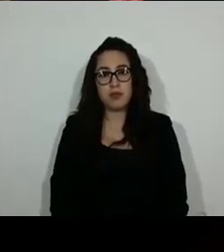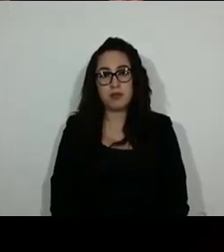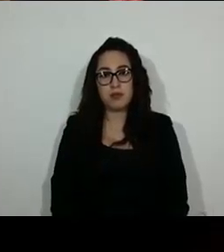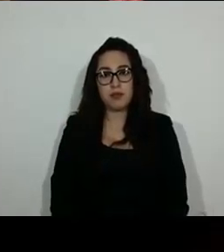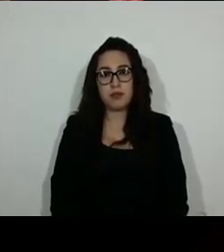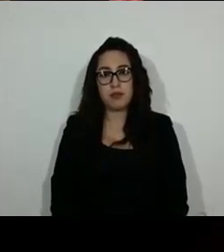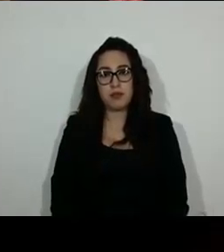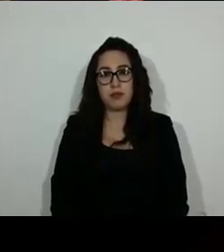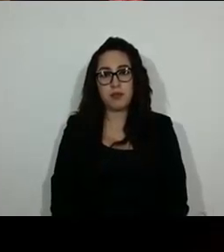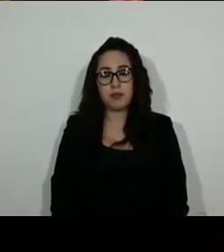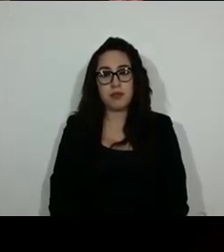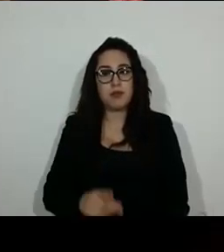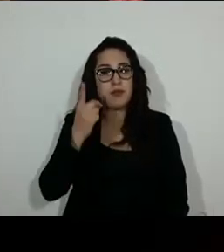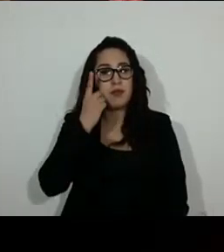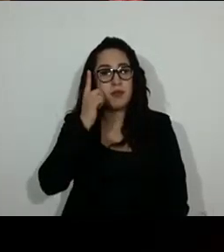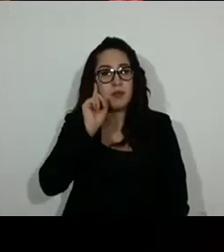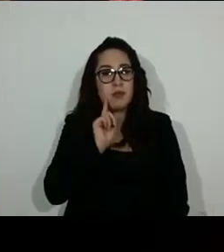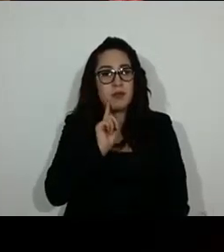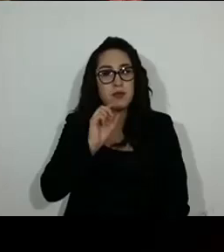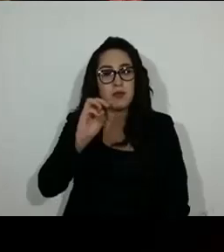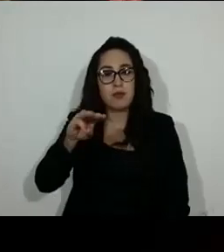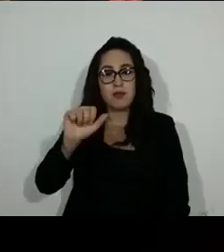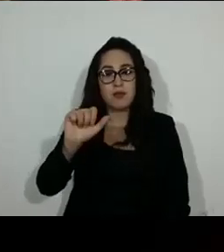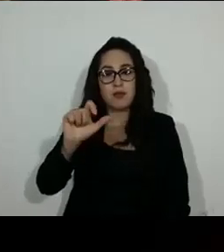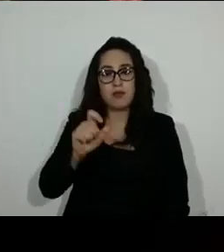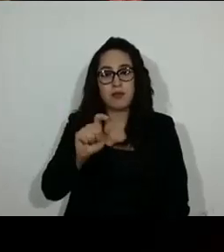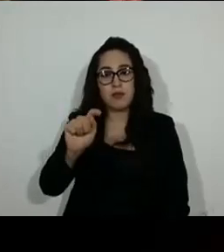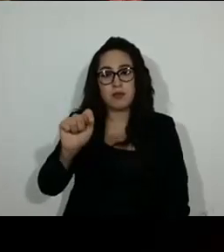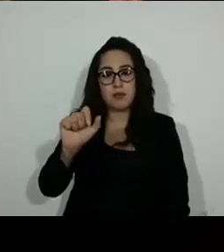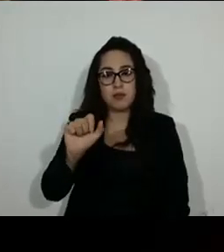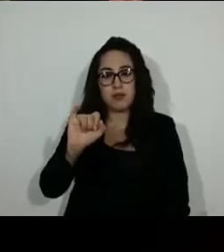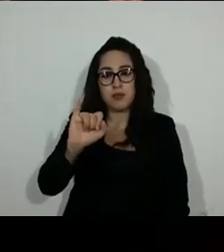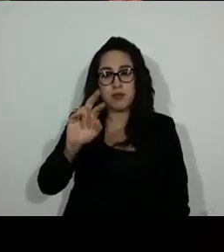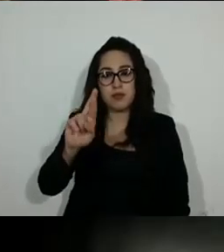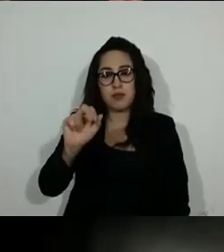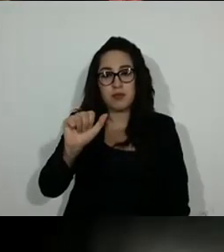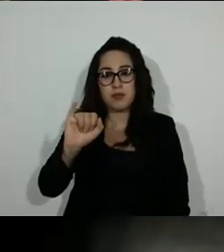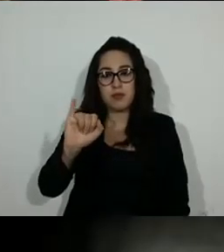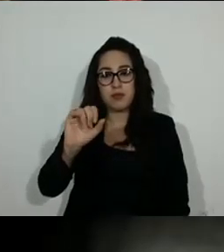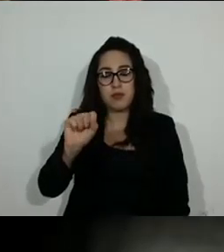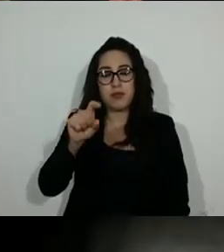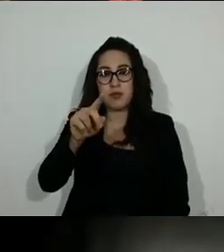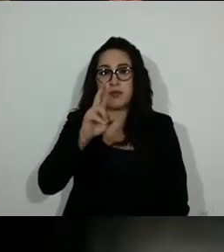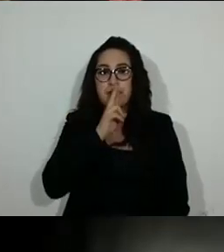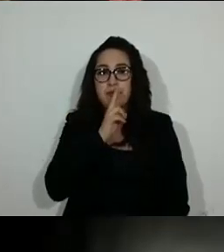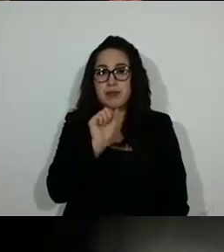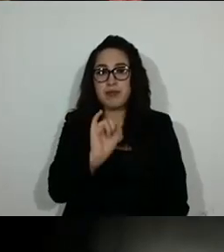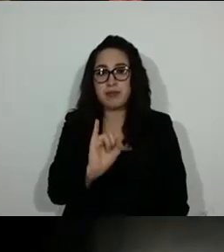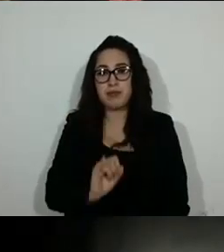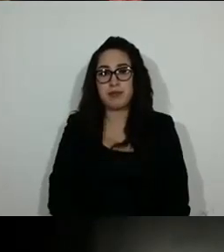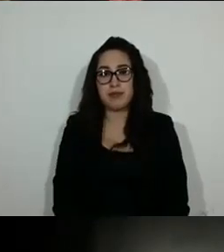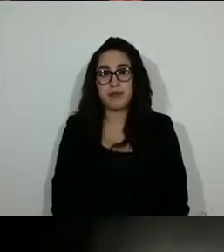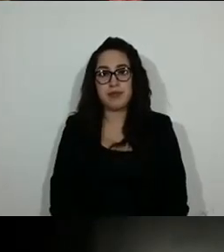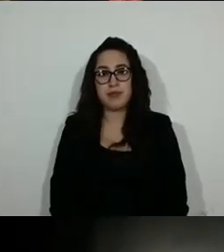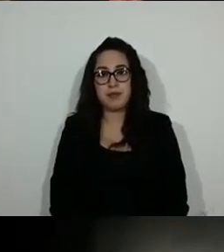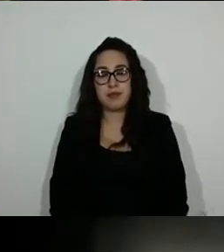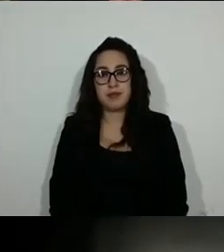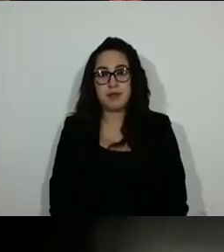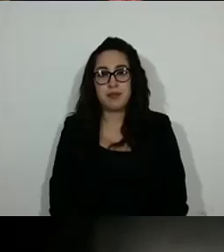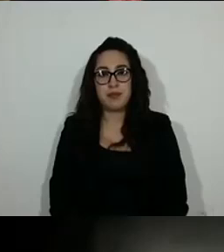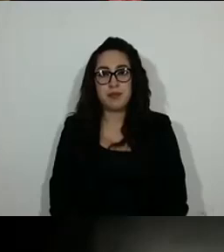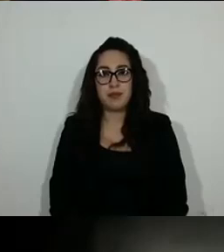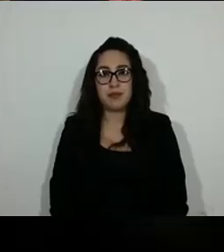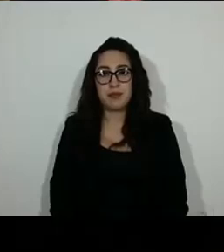Diputada Mastairaís González Carrillo. González Carrillo, a favor. Gracias, diputado.